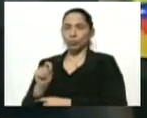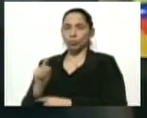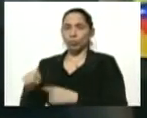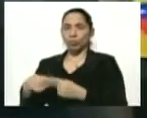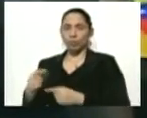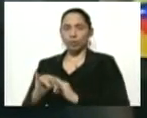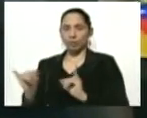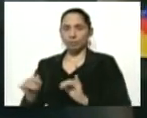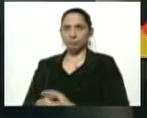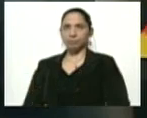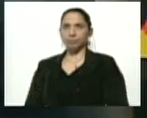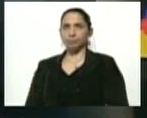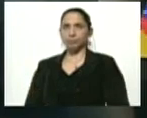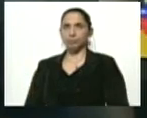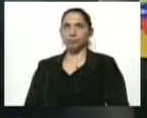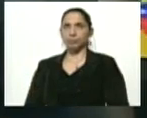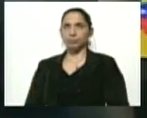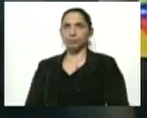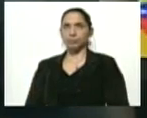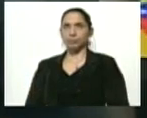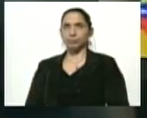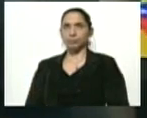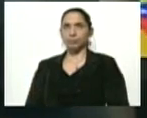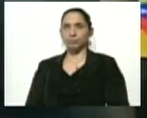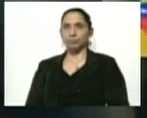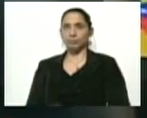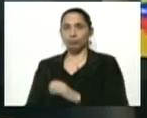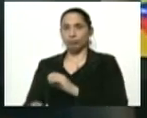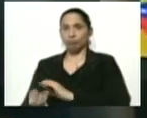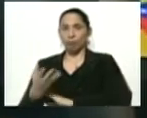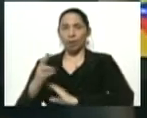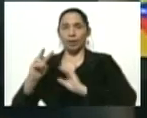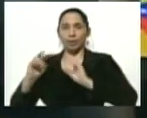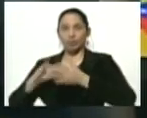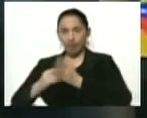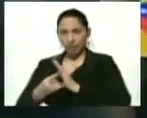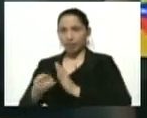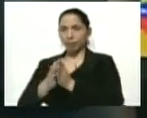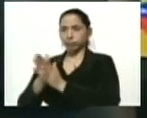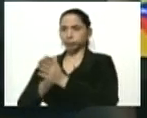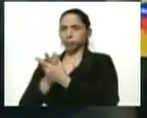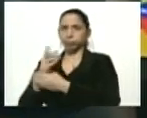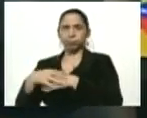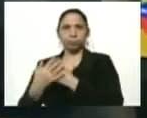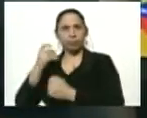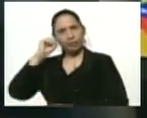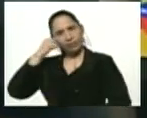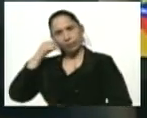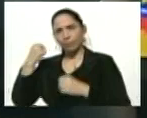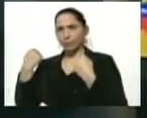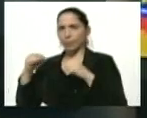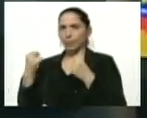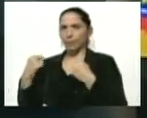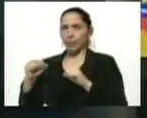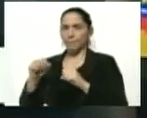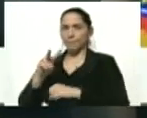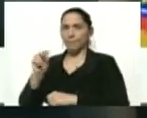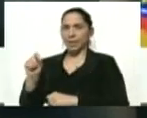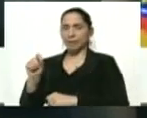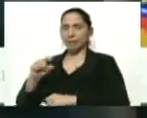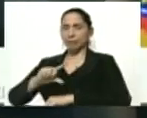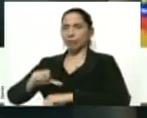colocar la cuña de la técnica del lavado de las manos para que la recordemos y la practiquemos. 20 segundos